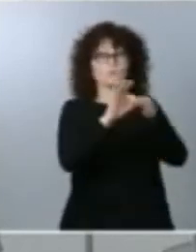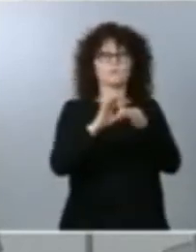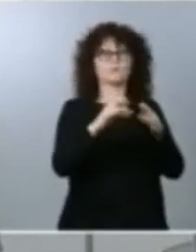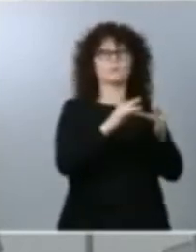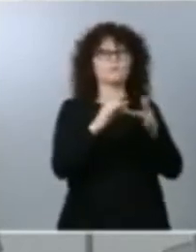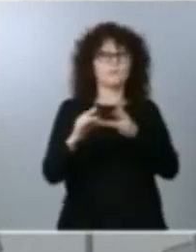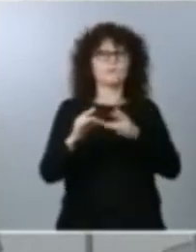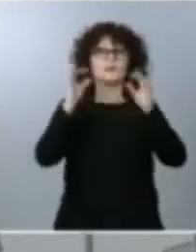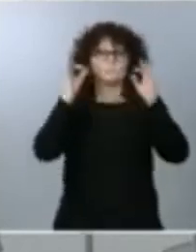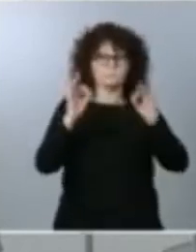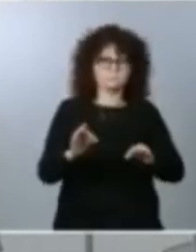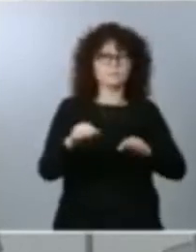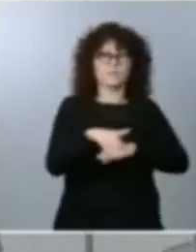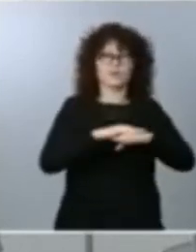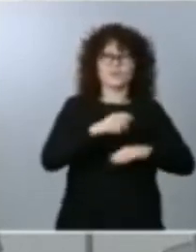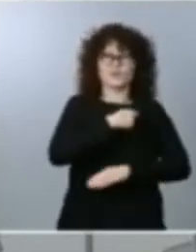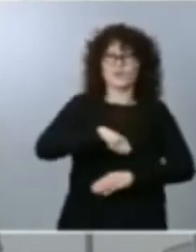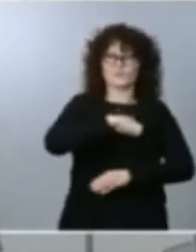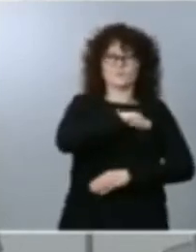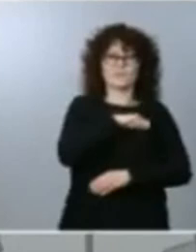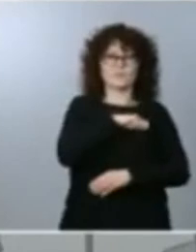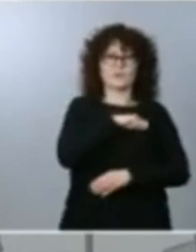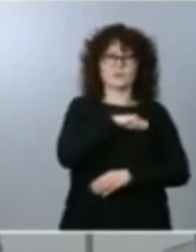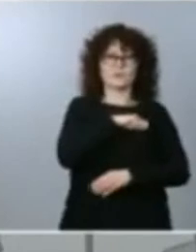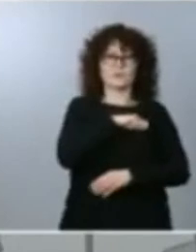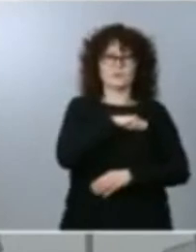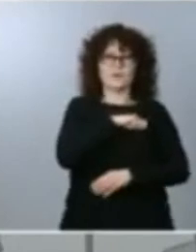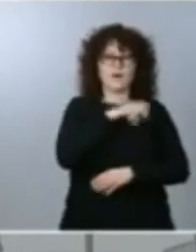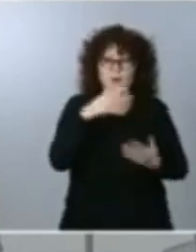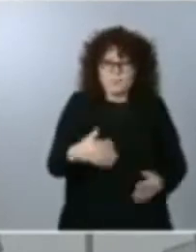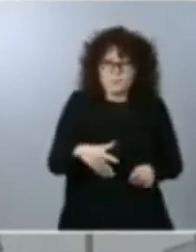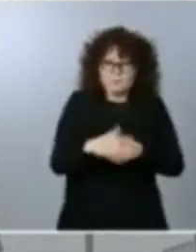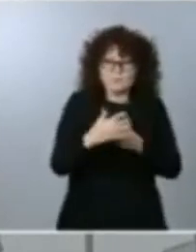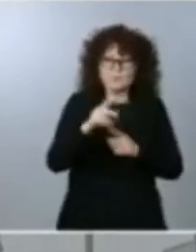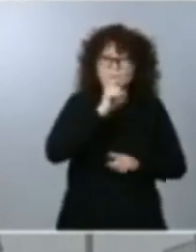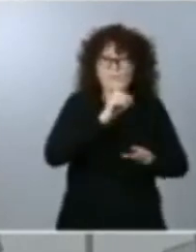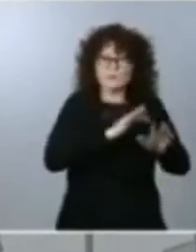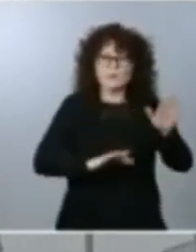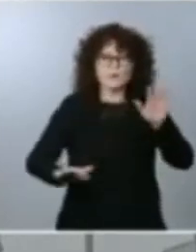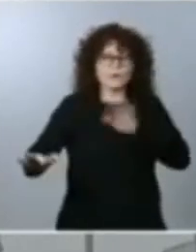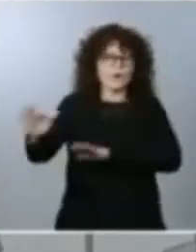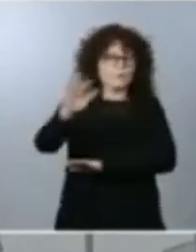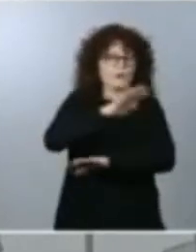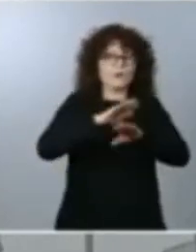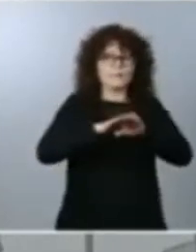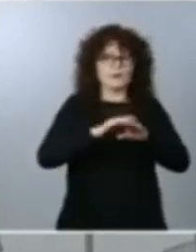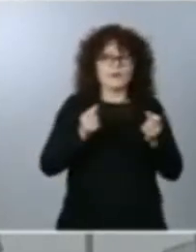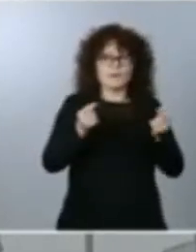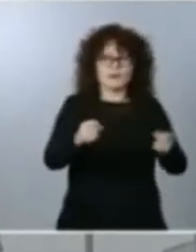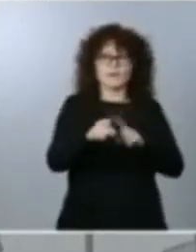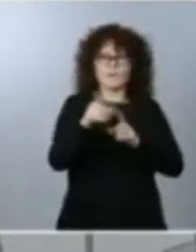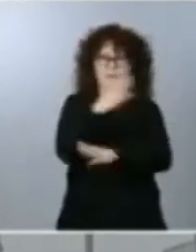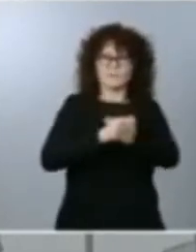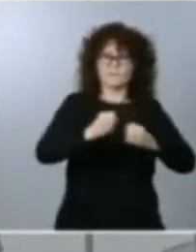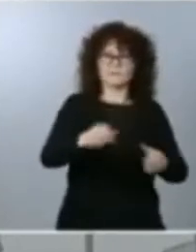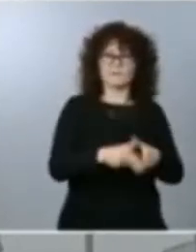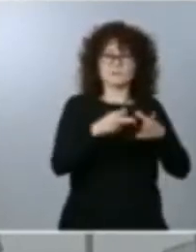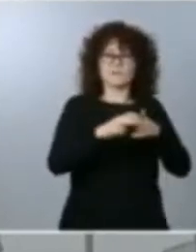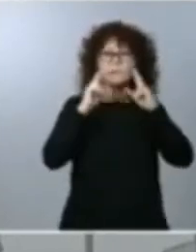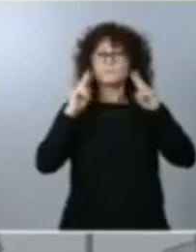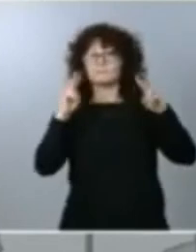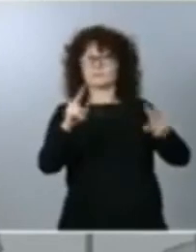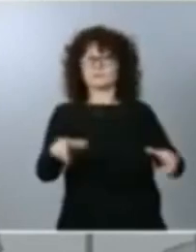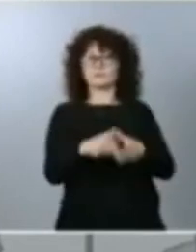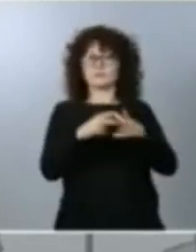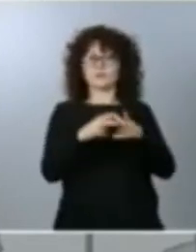gobierno de España en este momento tan difícil tan complejo para darle esa perspectiva social esa empatía social a una crisis sin precedentes